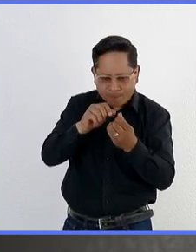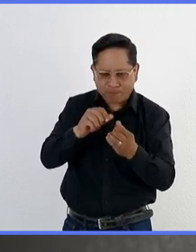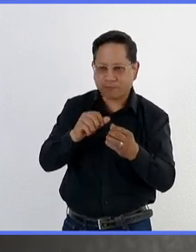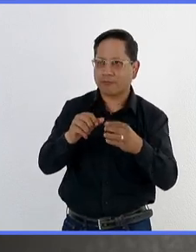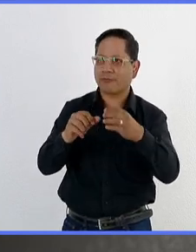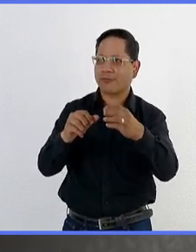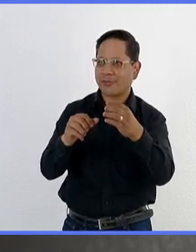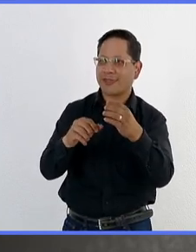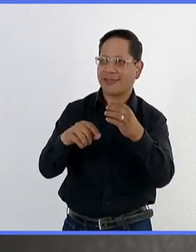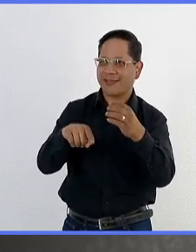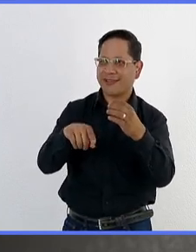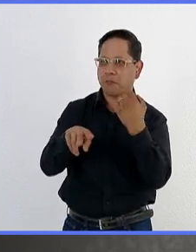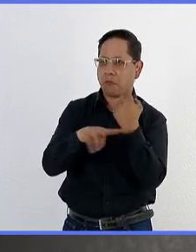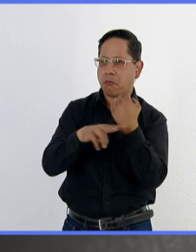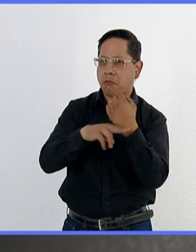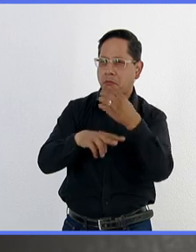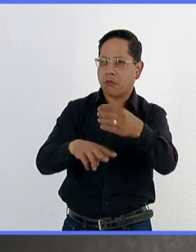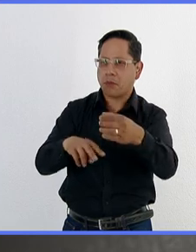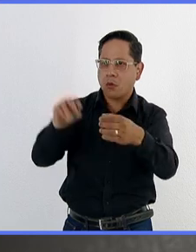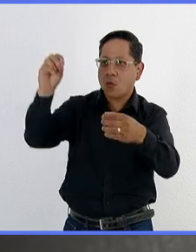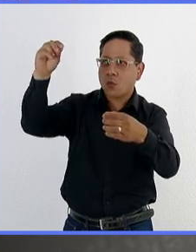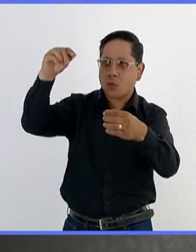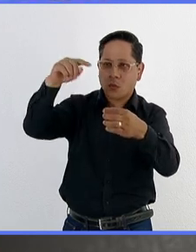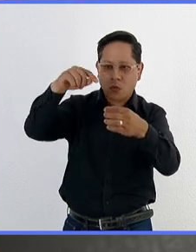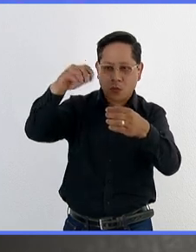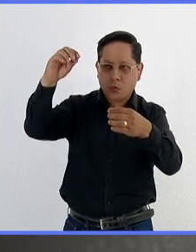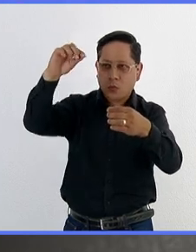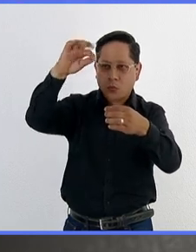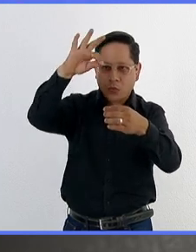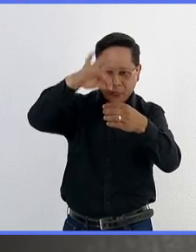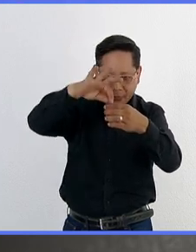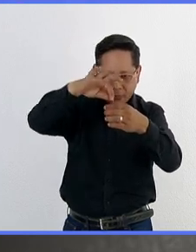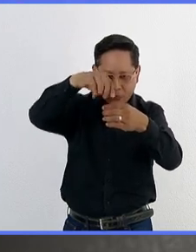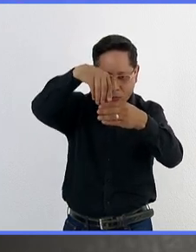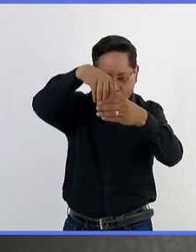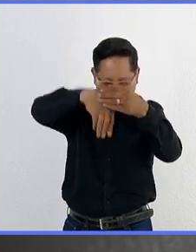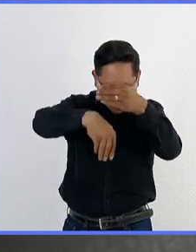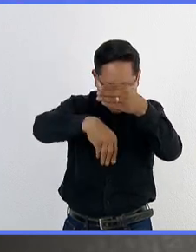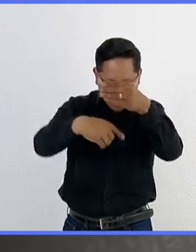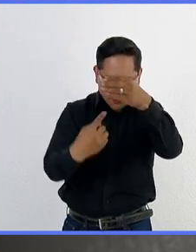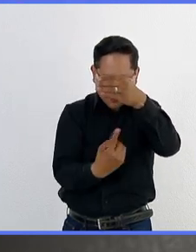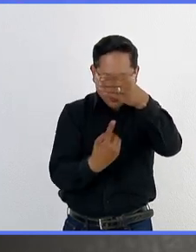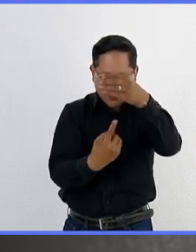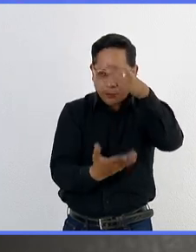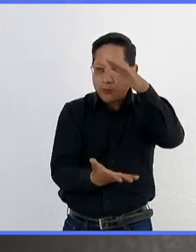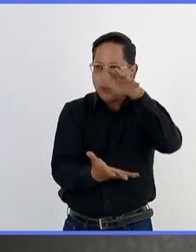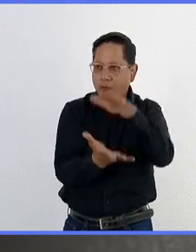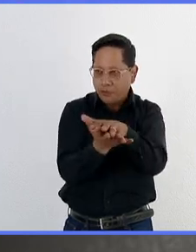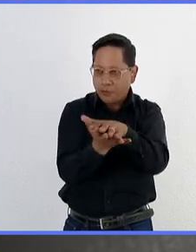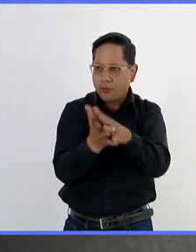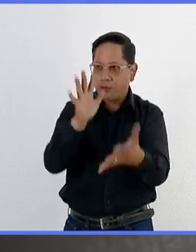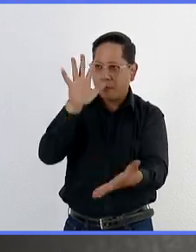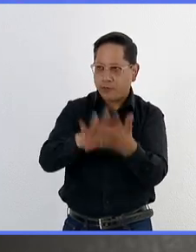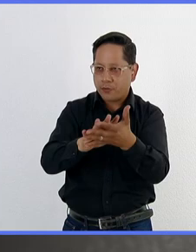botellitas con atrayentes alimenticios, con unas perforaciones para que entre la mosquita y ahí la capturamos,